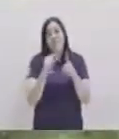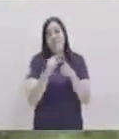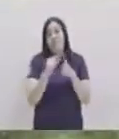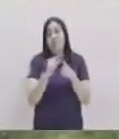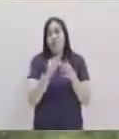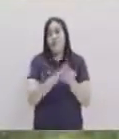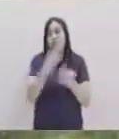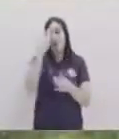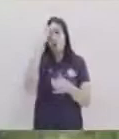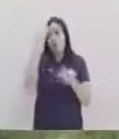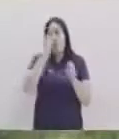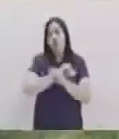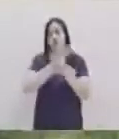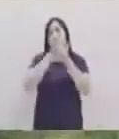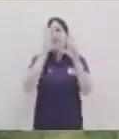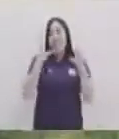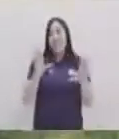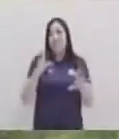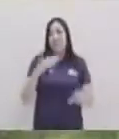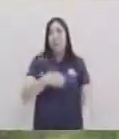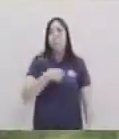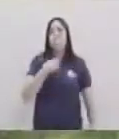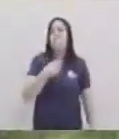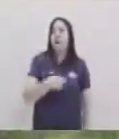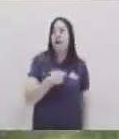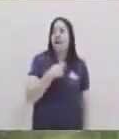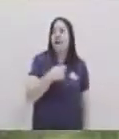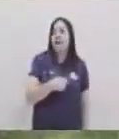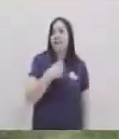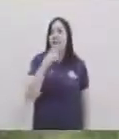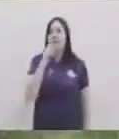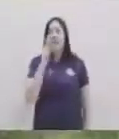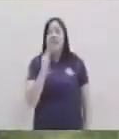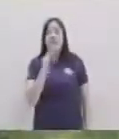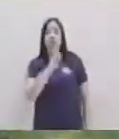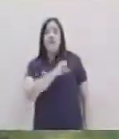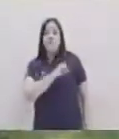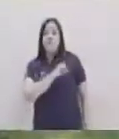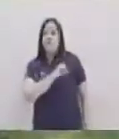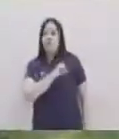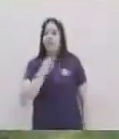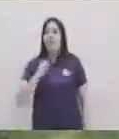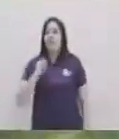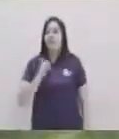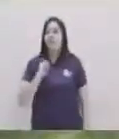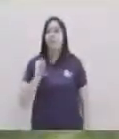buenos días maestra y compañero